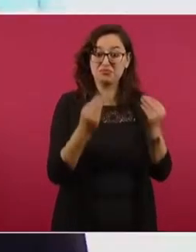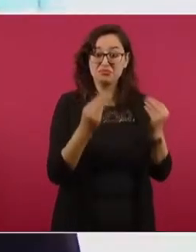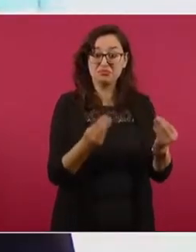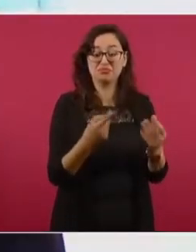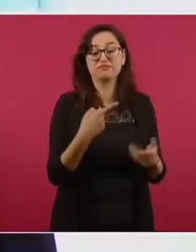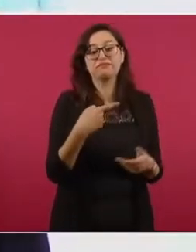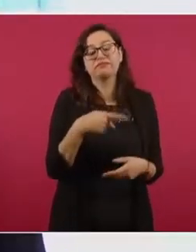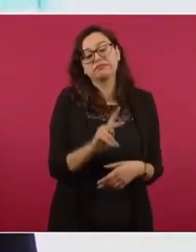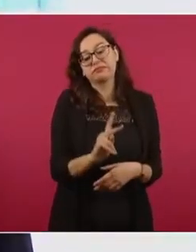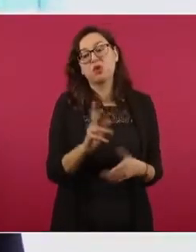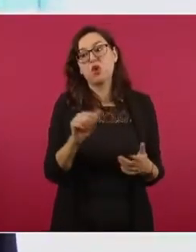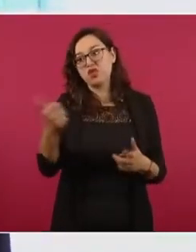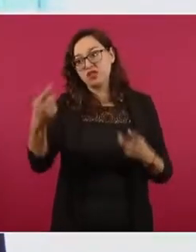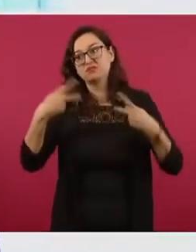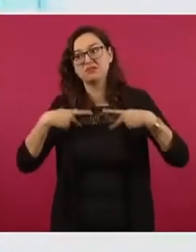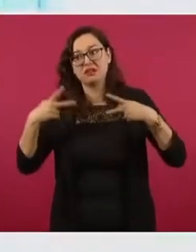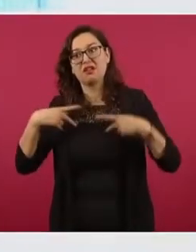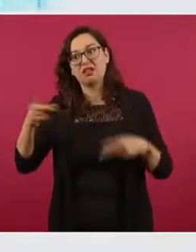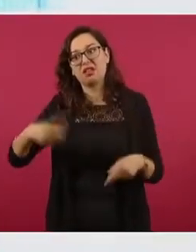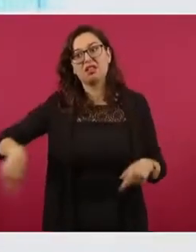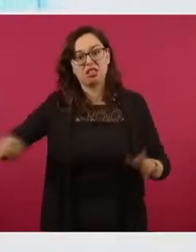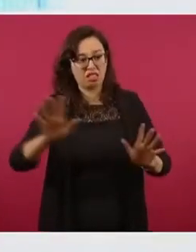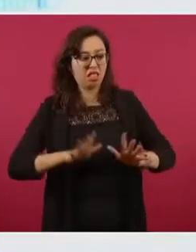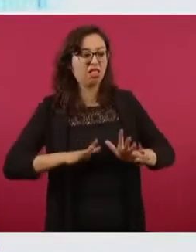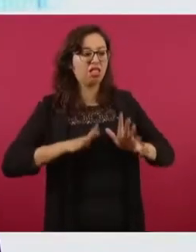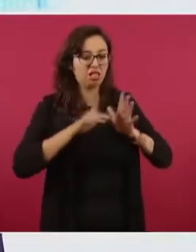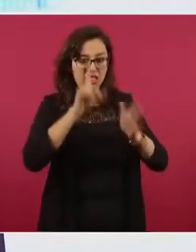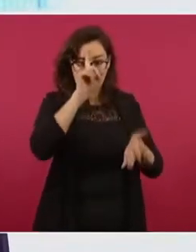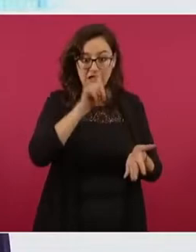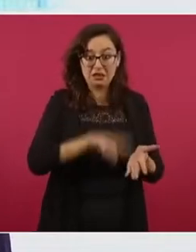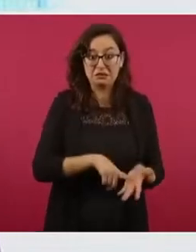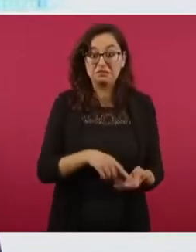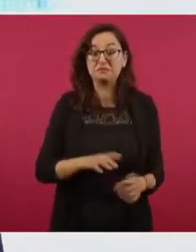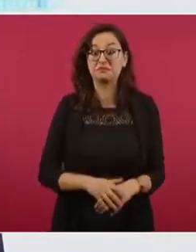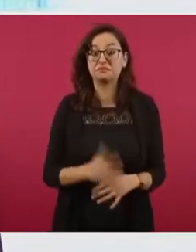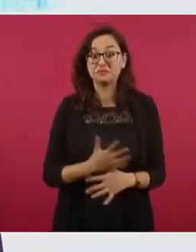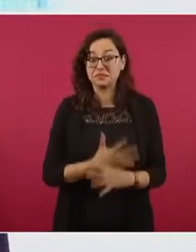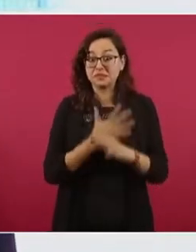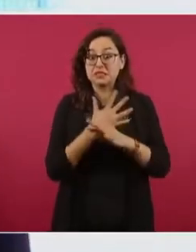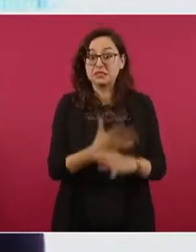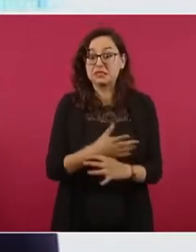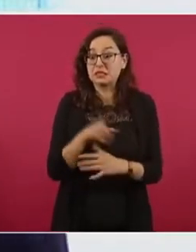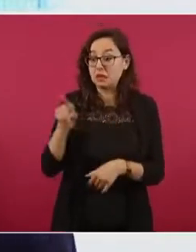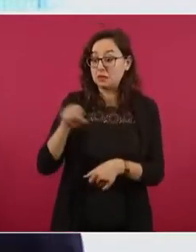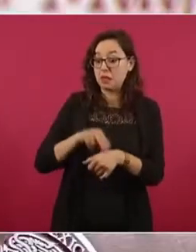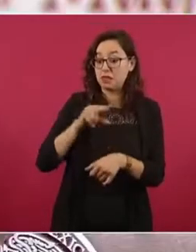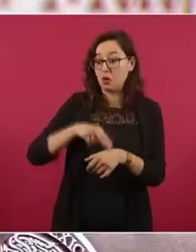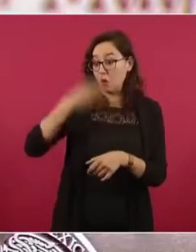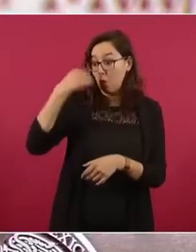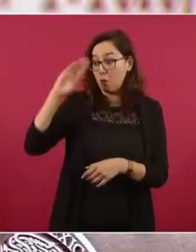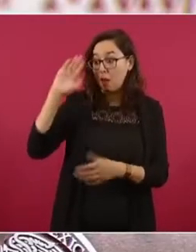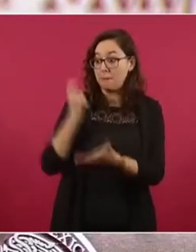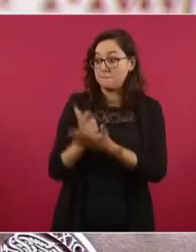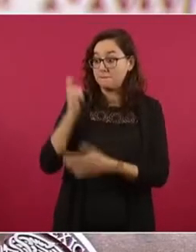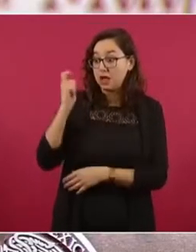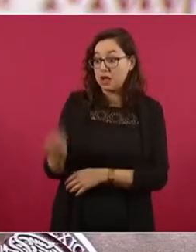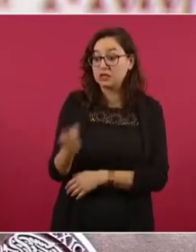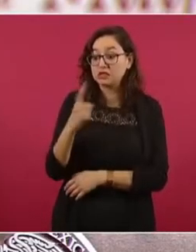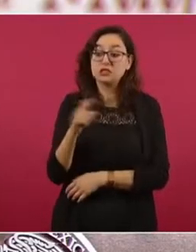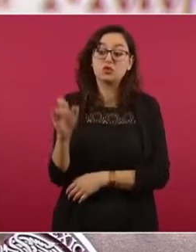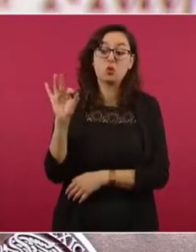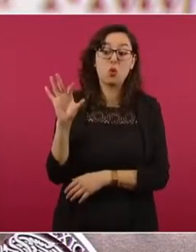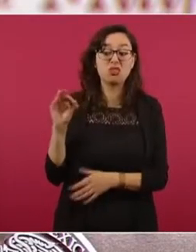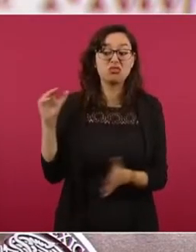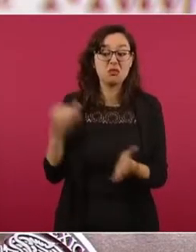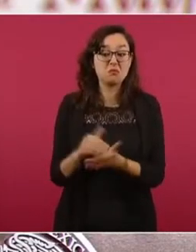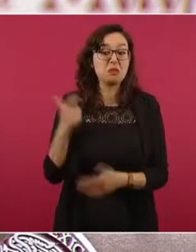Luego dijeron que los médicos cubanos ganarían 140 mil pesos, lo cual también es falso, como lo aclaró aquí el